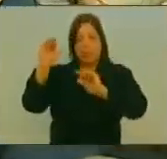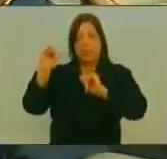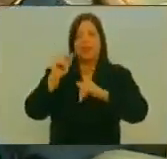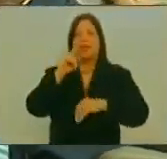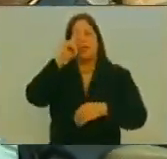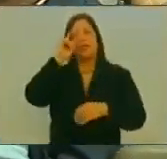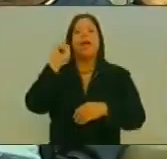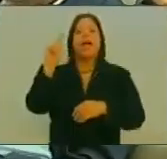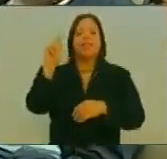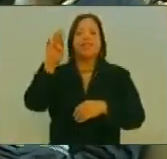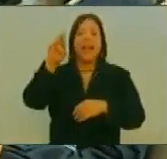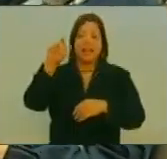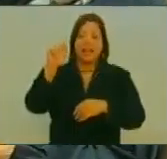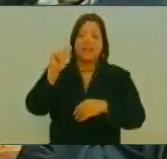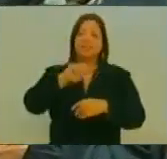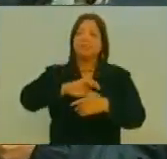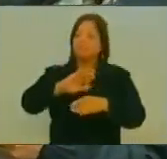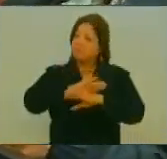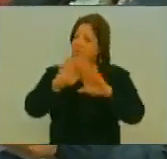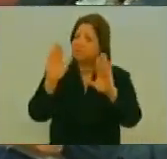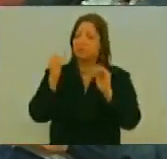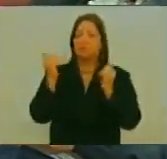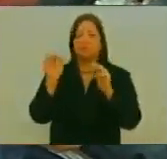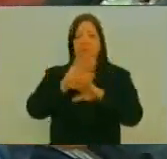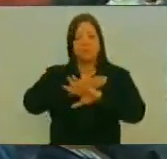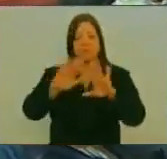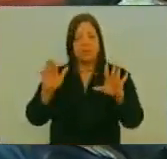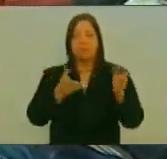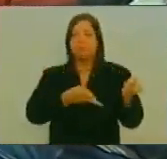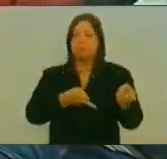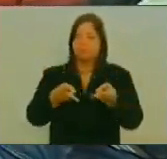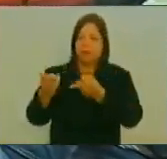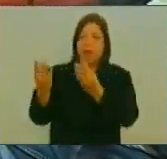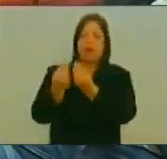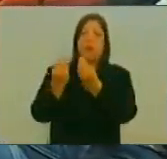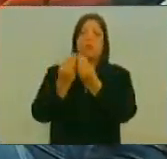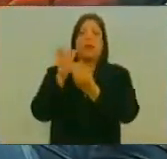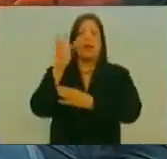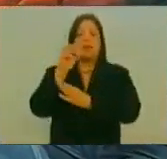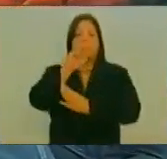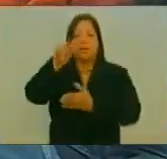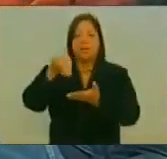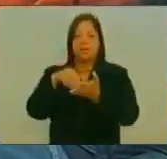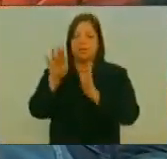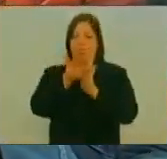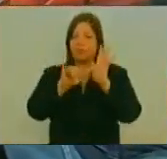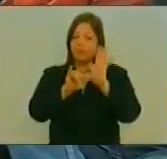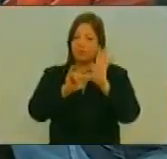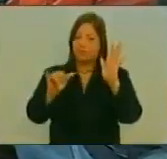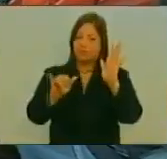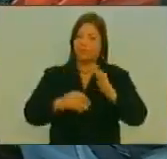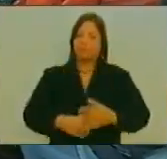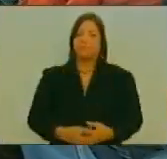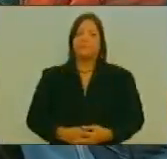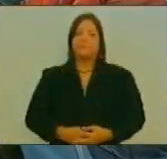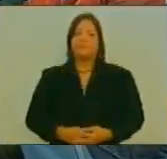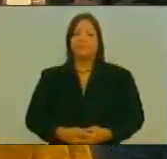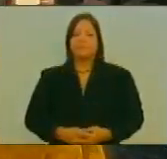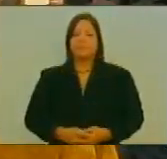Tarek William Saab A su salida Del Hemiciclo Protocolar De la Asamblea Nacional Constituyente